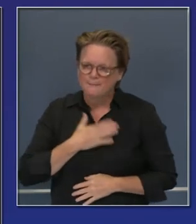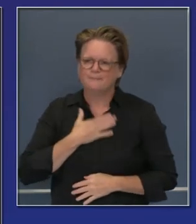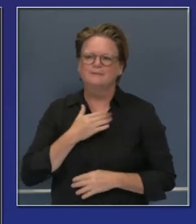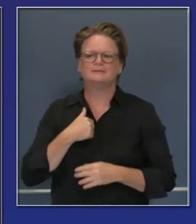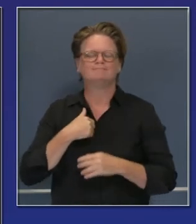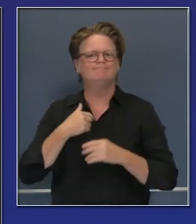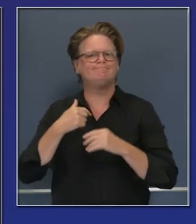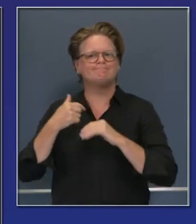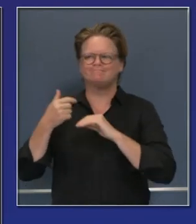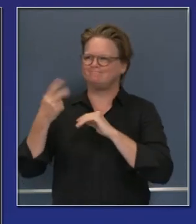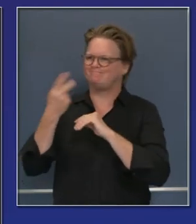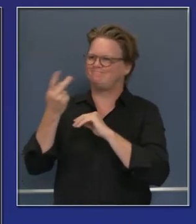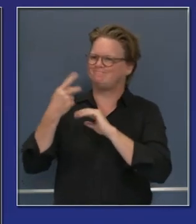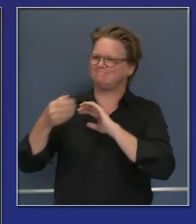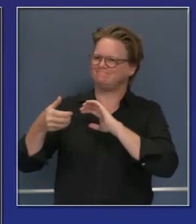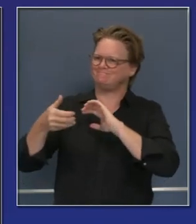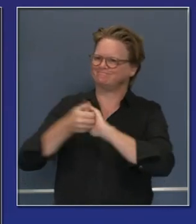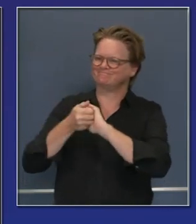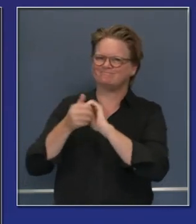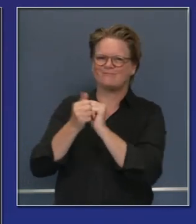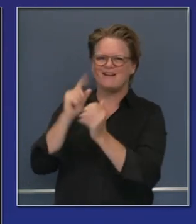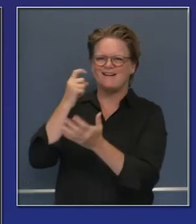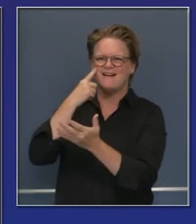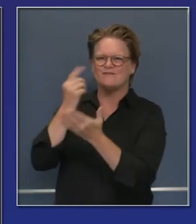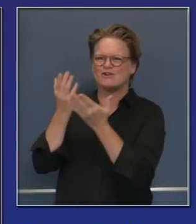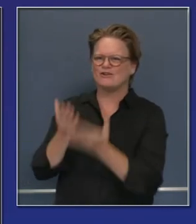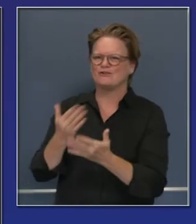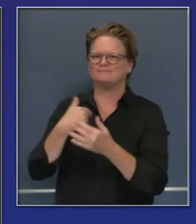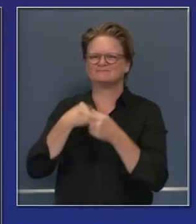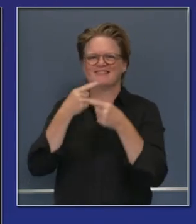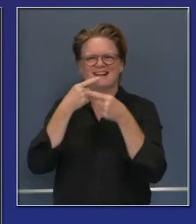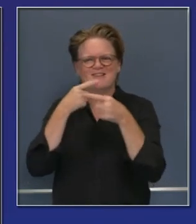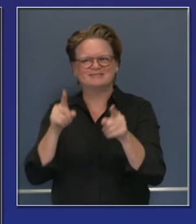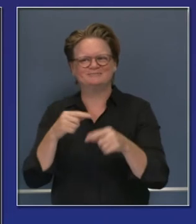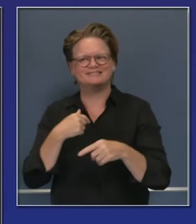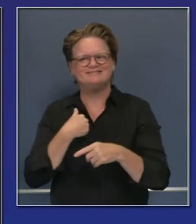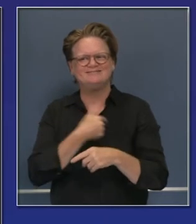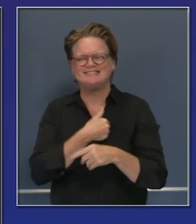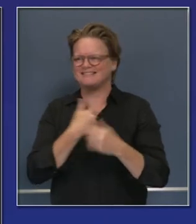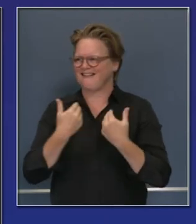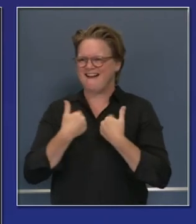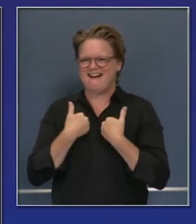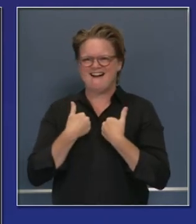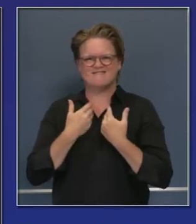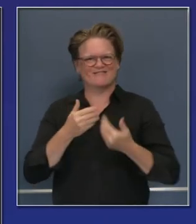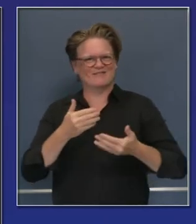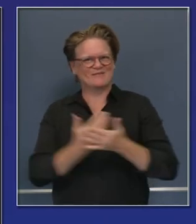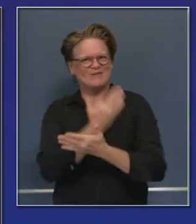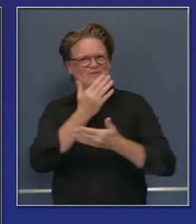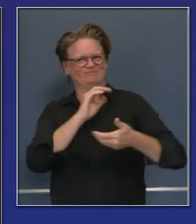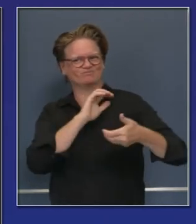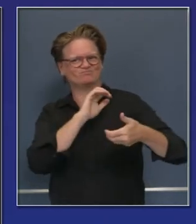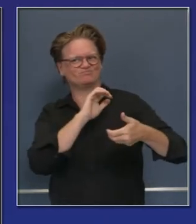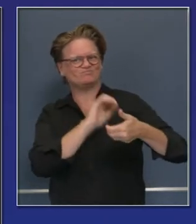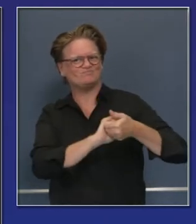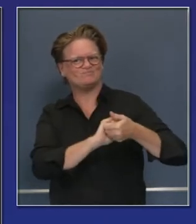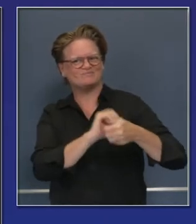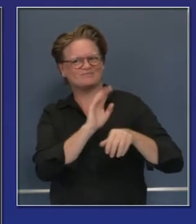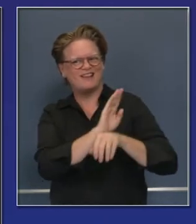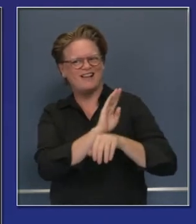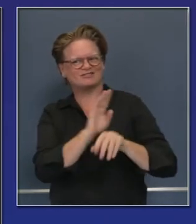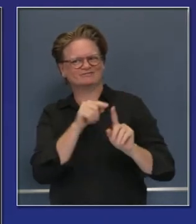este anuncio donde nosotros vamos a acrecentar la capacidad en California, incluso